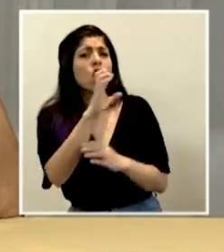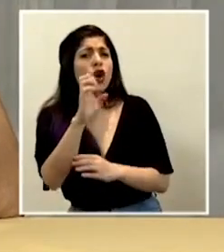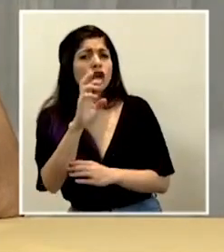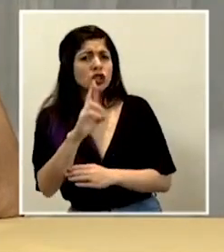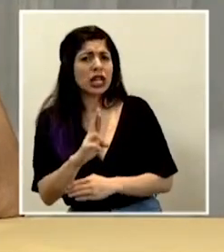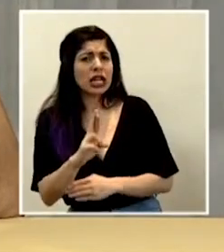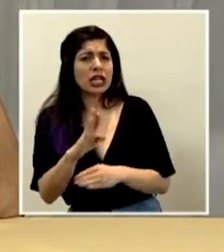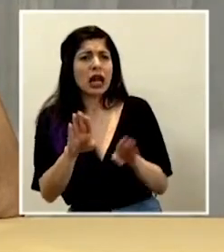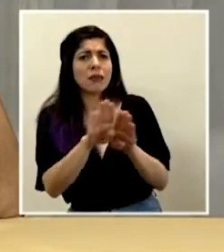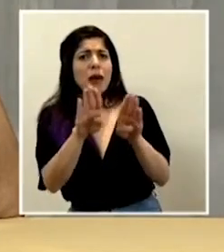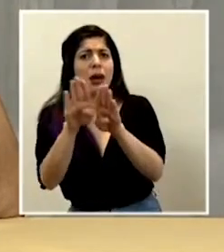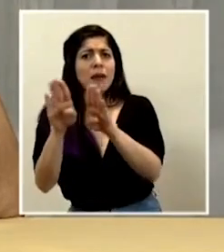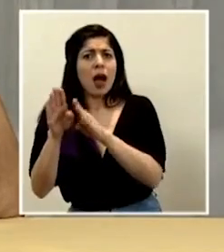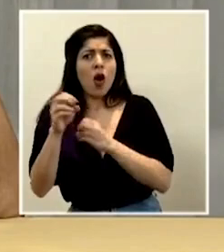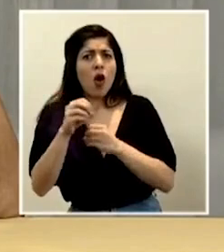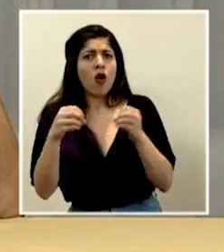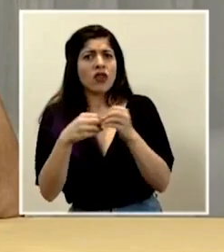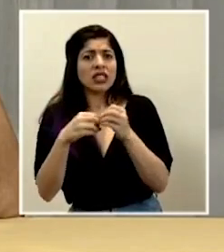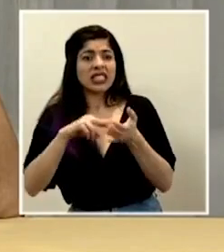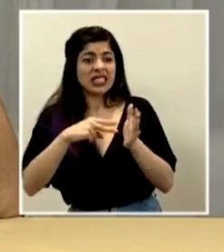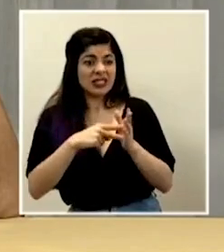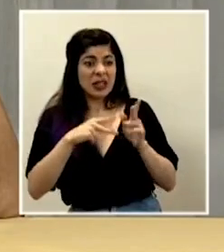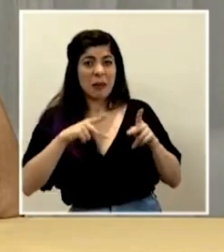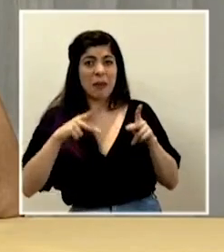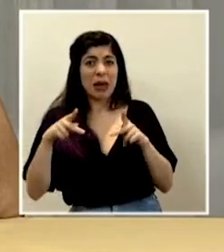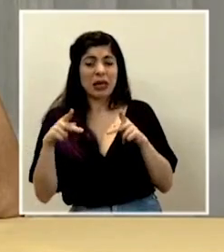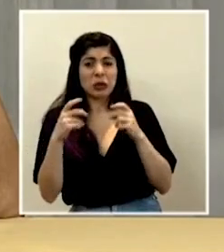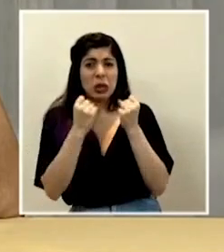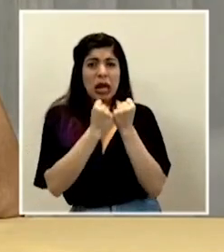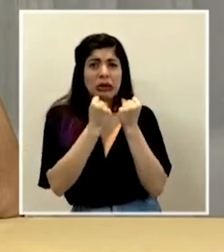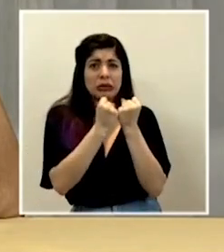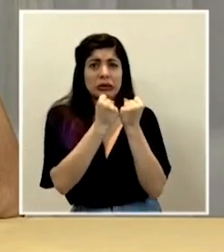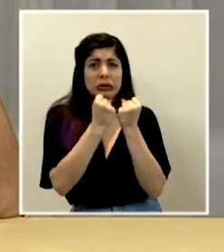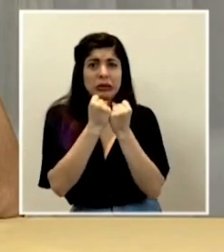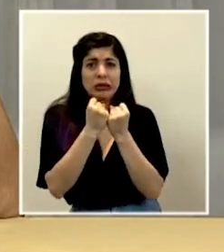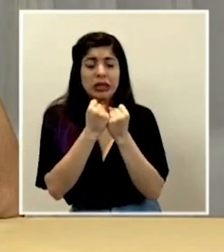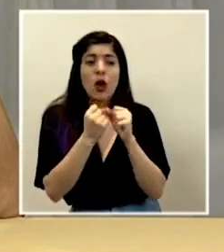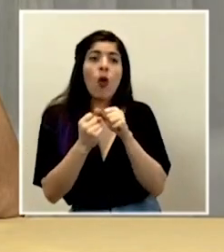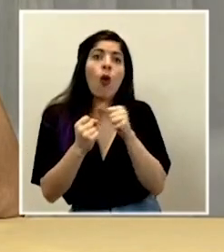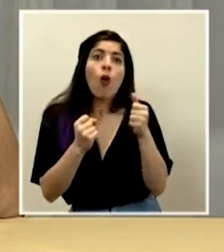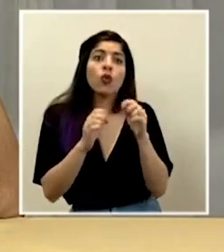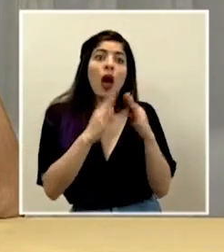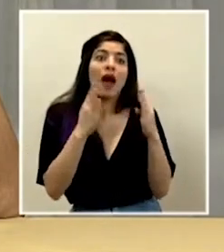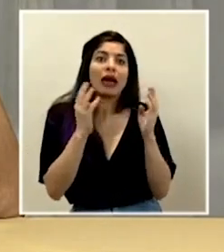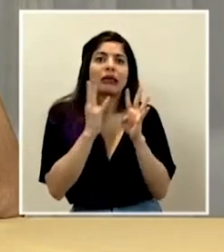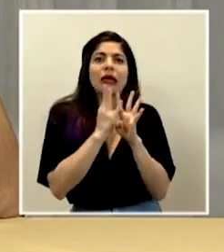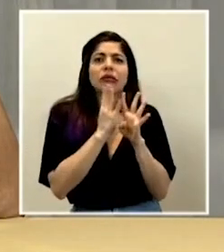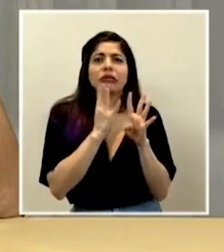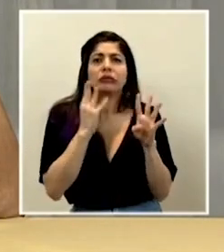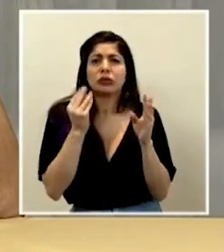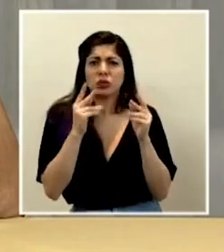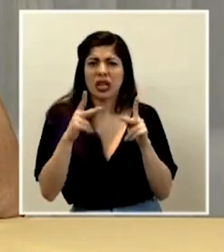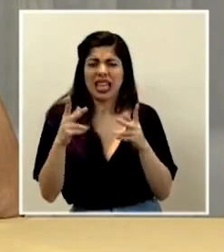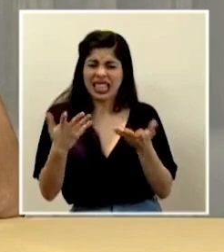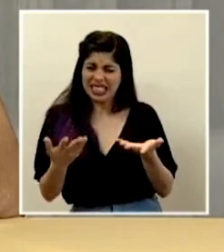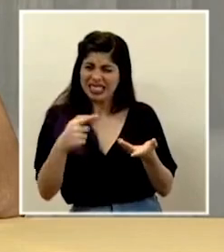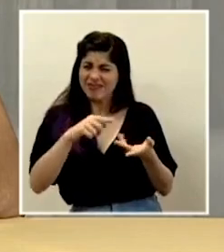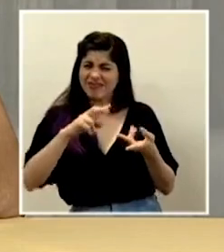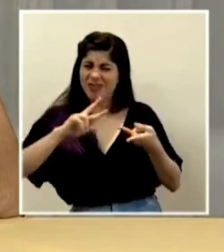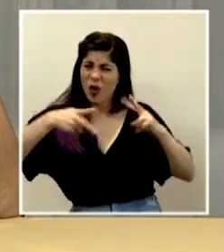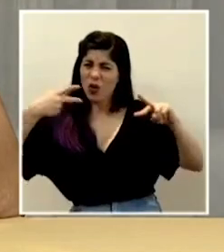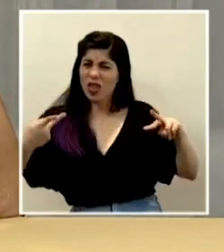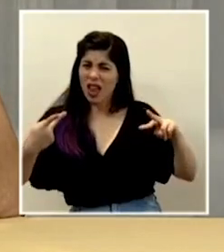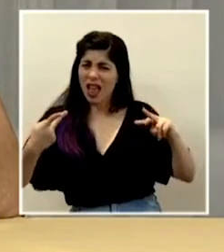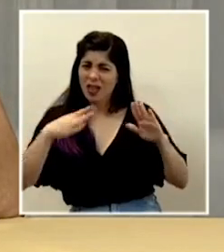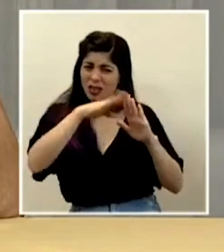sucursales provocando que las personas aglomeren en las más sucursales que están abiertas? ¿No es contradictorio con las medidas